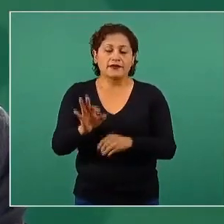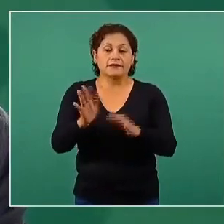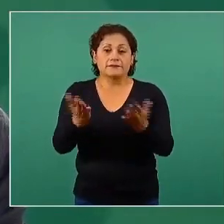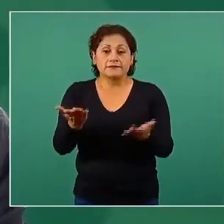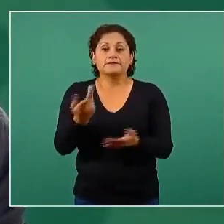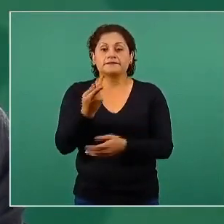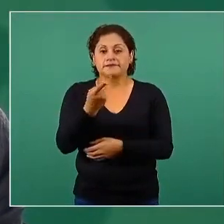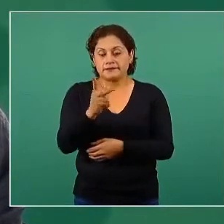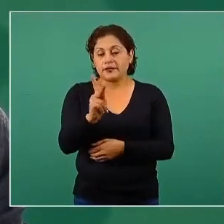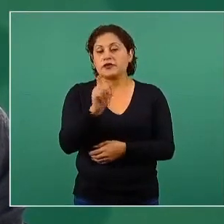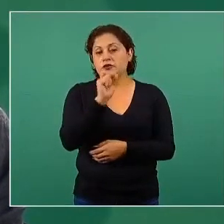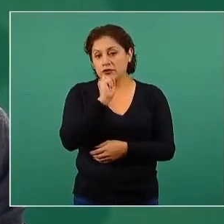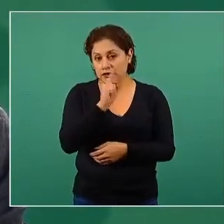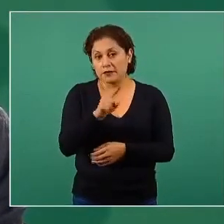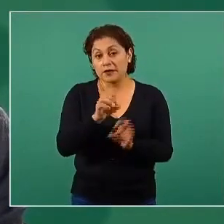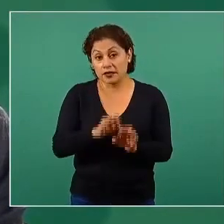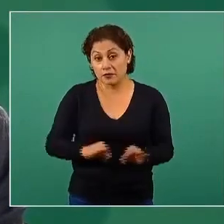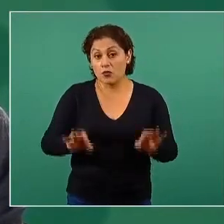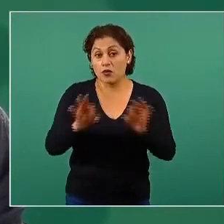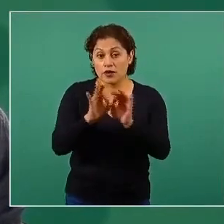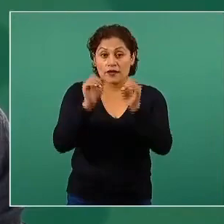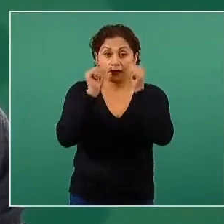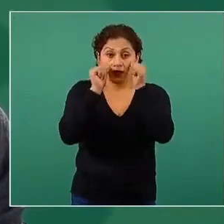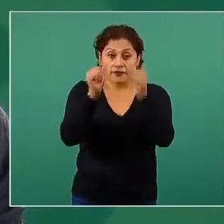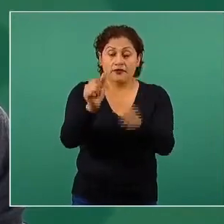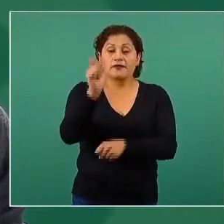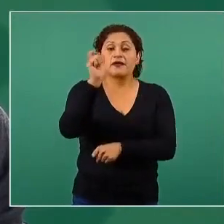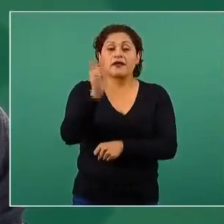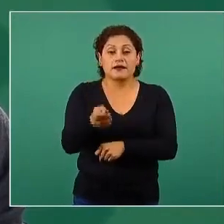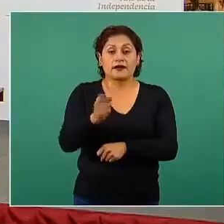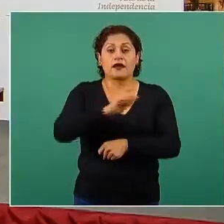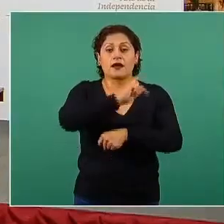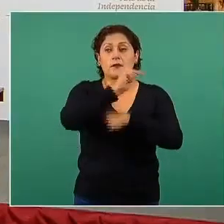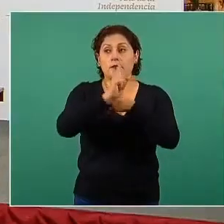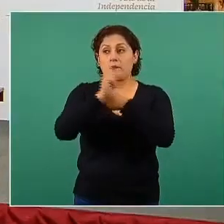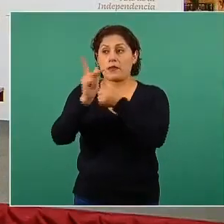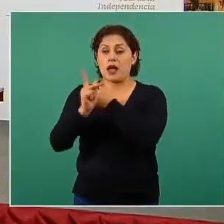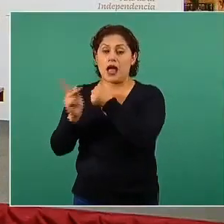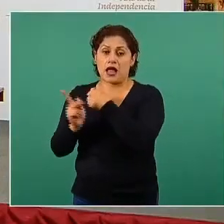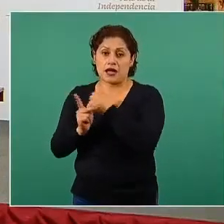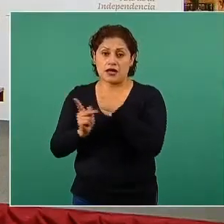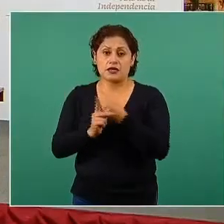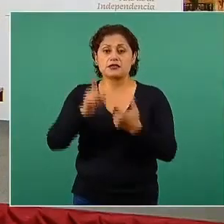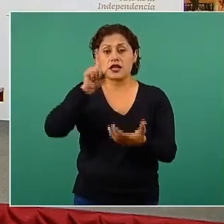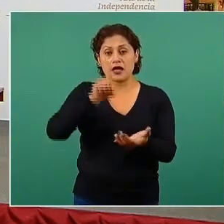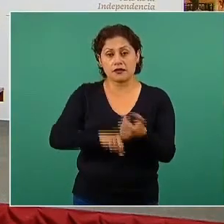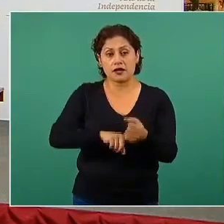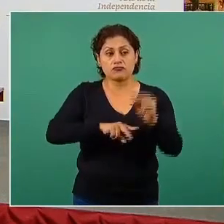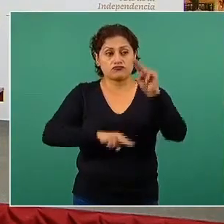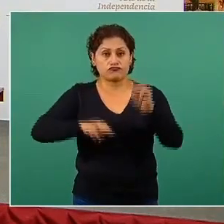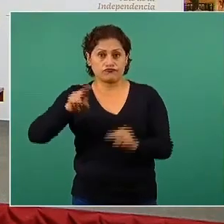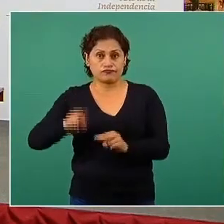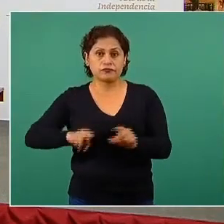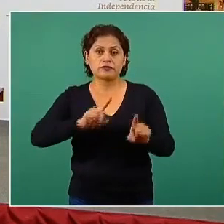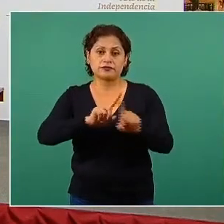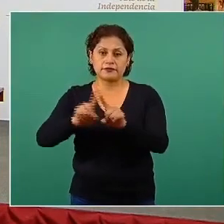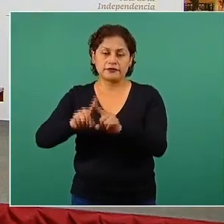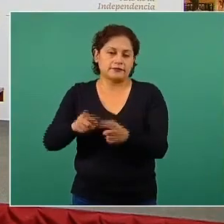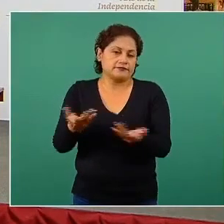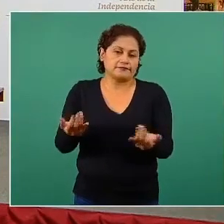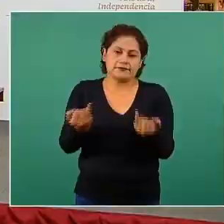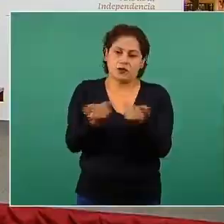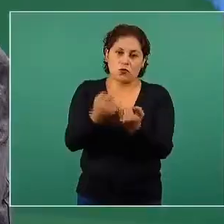desigualdades sociales que existen en los países, desde luego incluido México, esto hemos hablado de las desigualdades